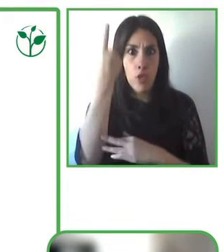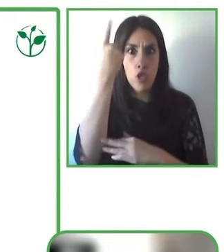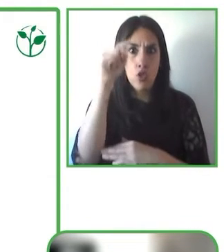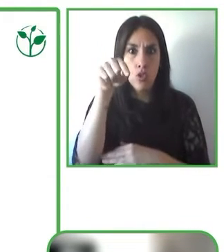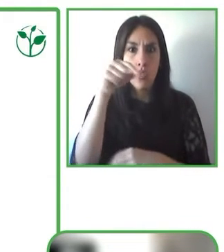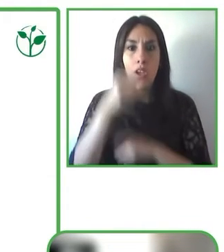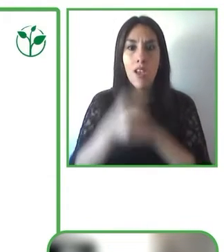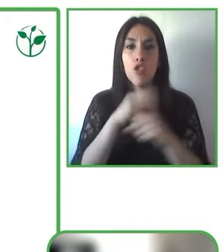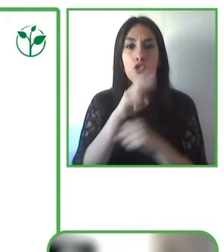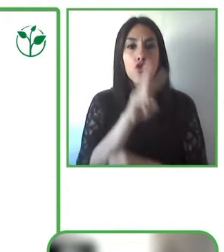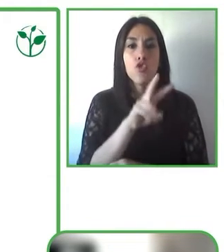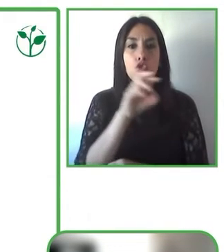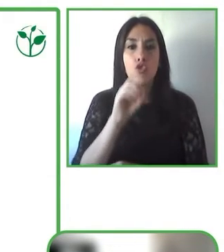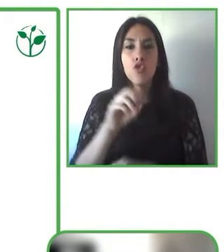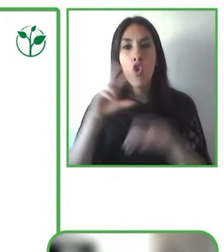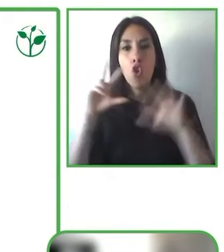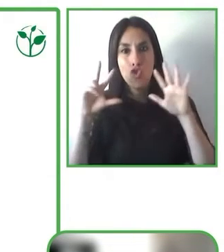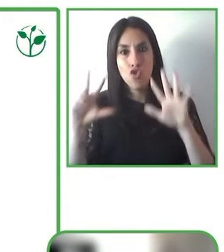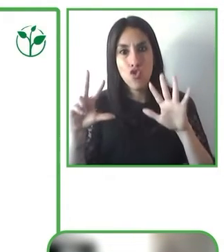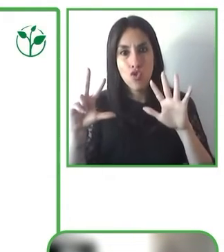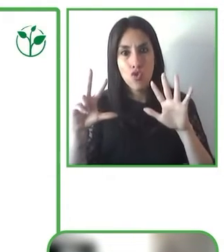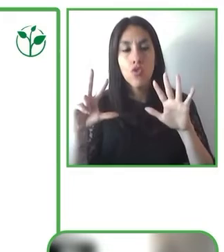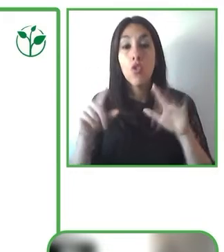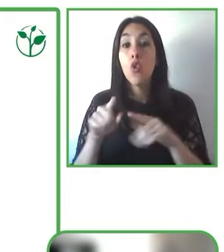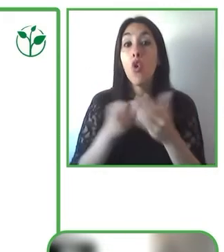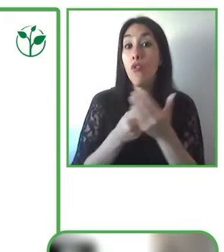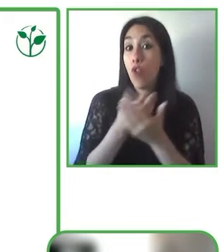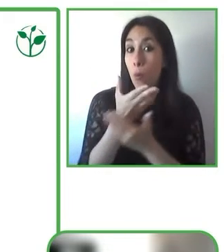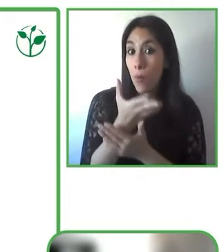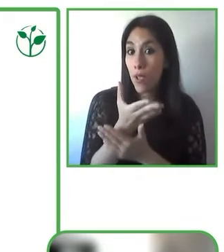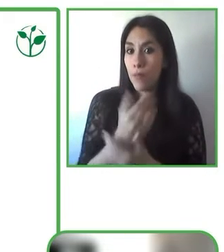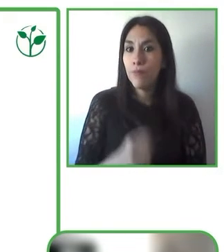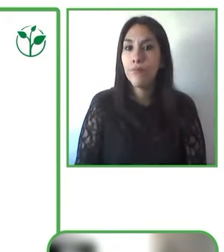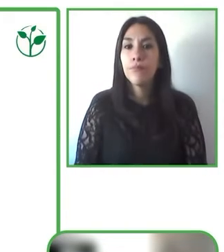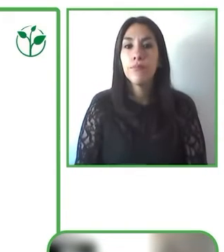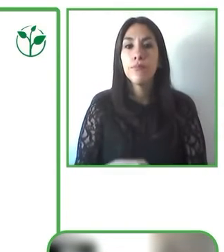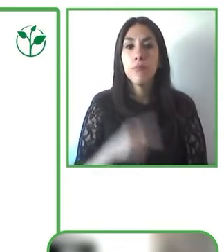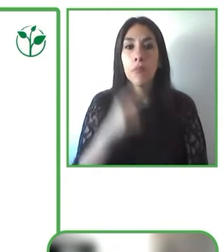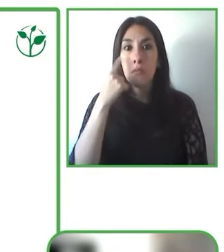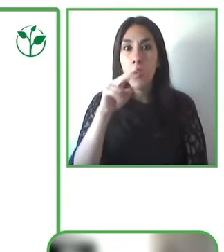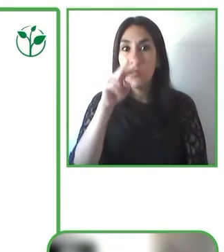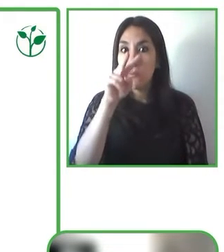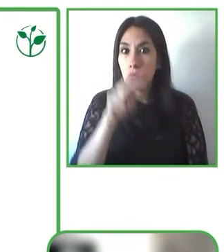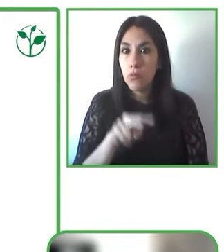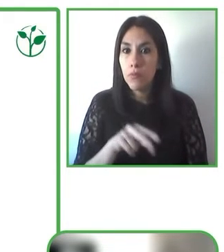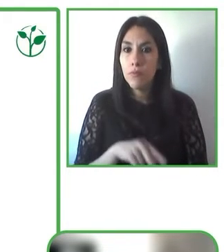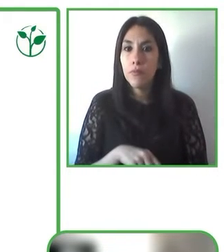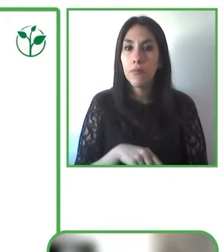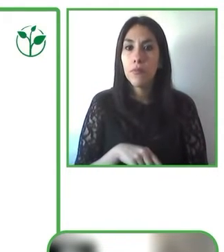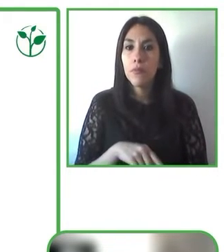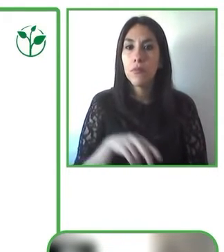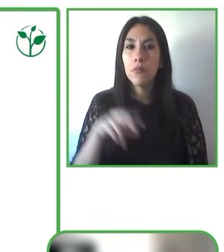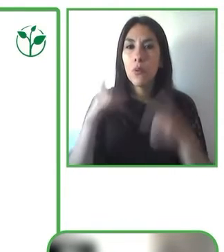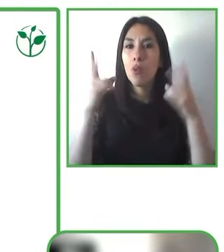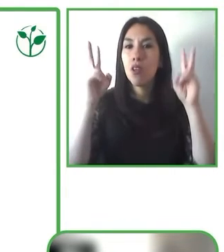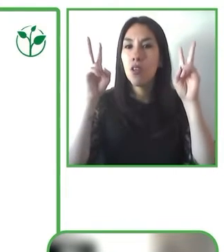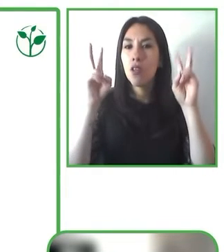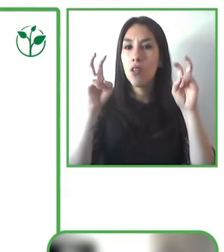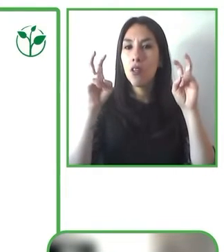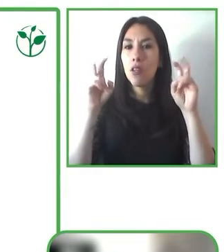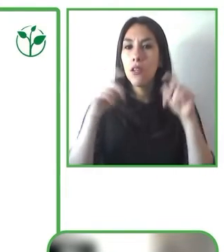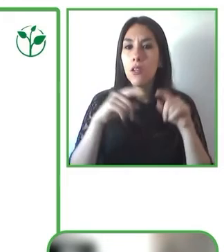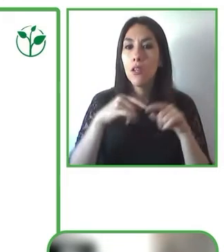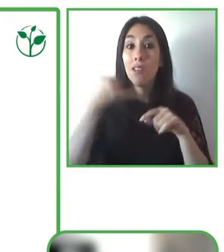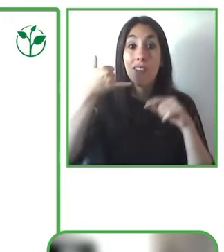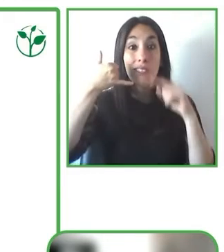las características de accesibilidad sobre distintos dispositivos, teléfonos, tabletas.